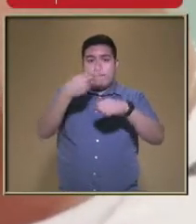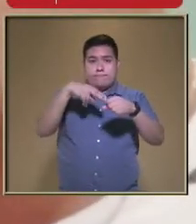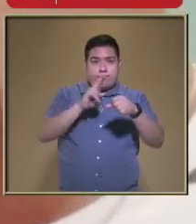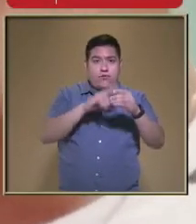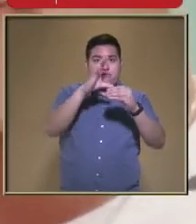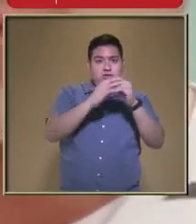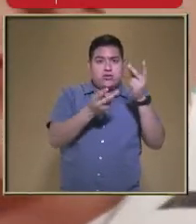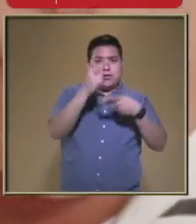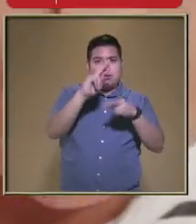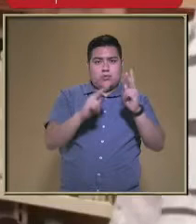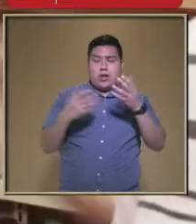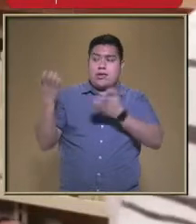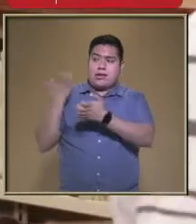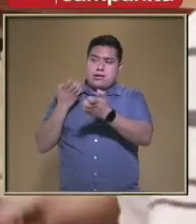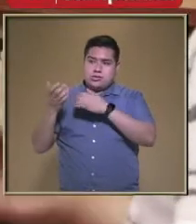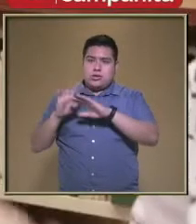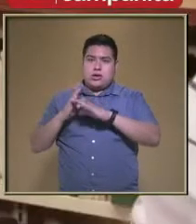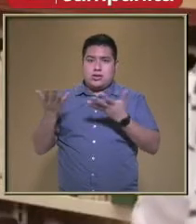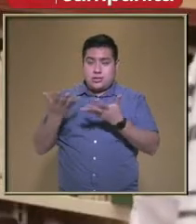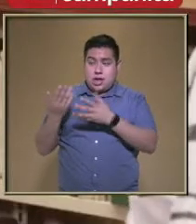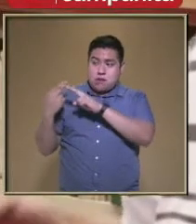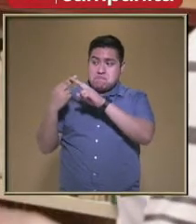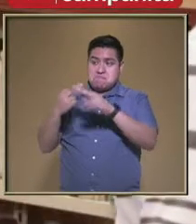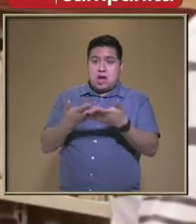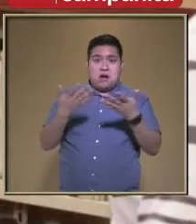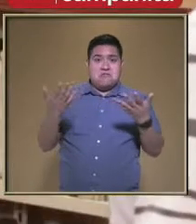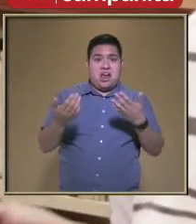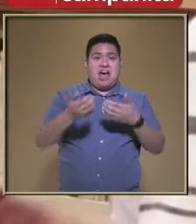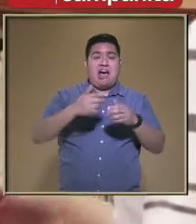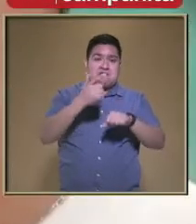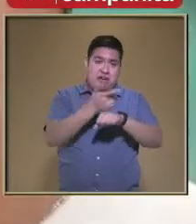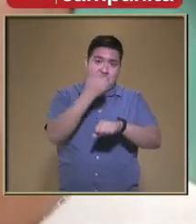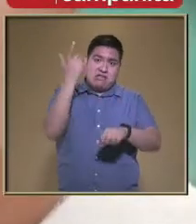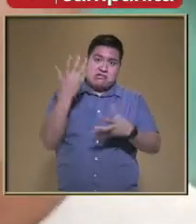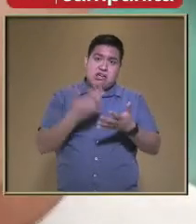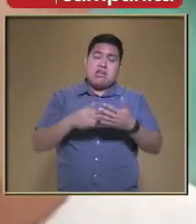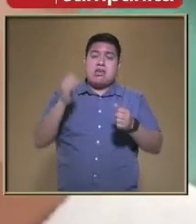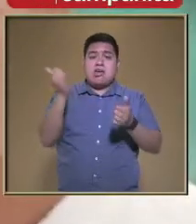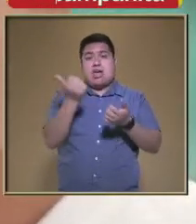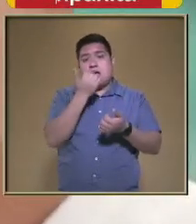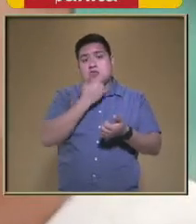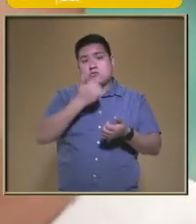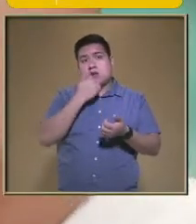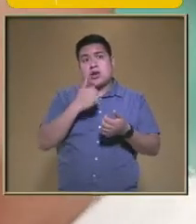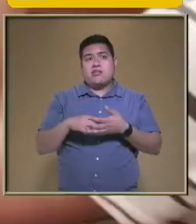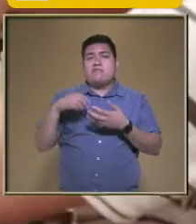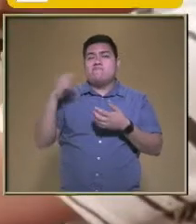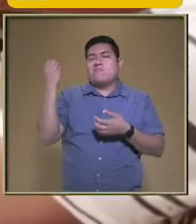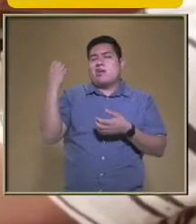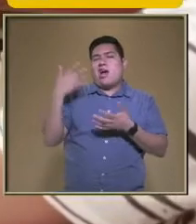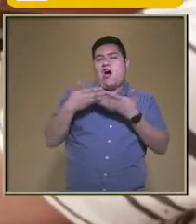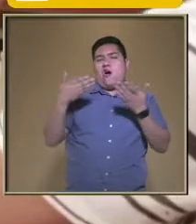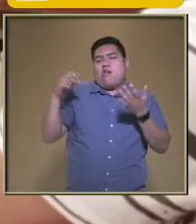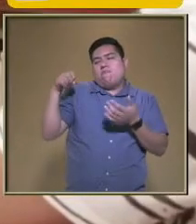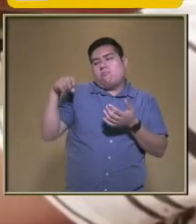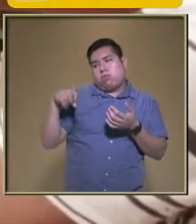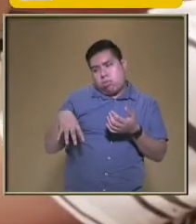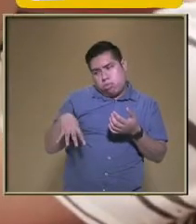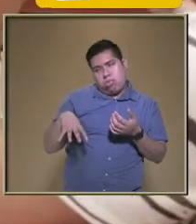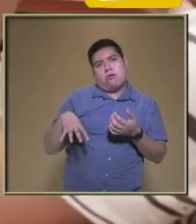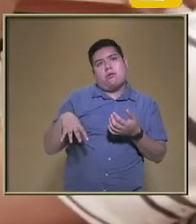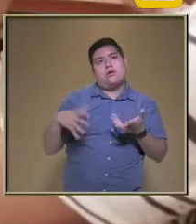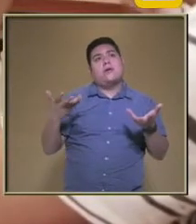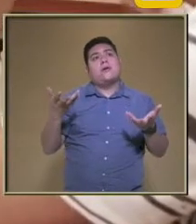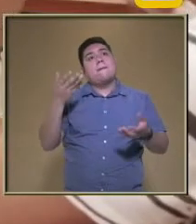cambio ahora nosotros Comen puras cosas Con grasa Y azúcar Además de eso Nos da flojera Caminar Incluso en la calle Además muchas